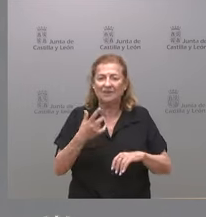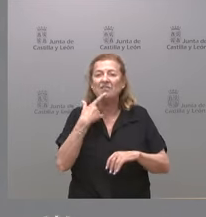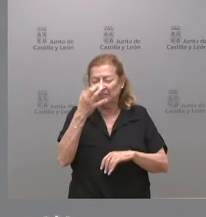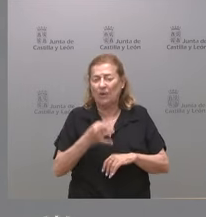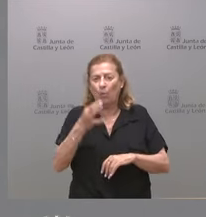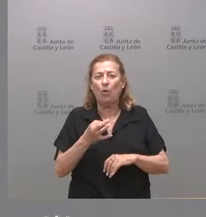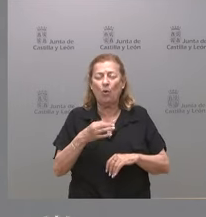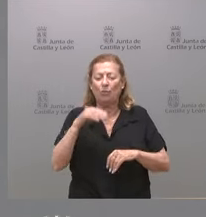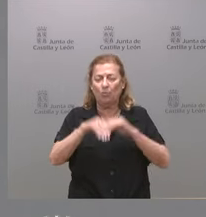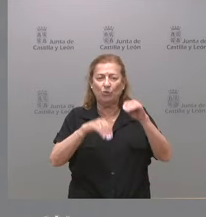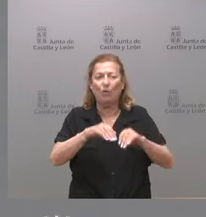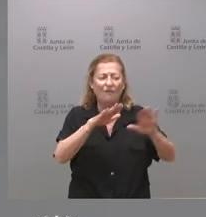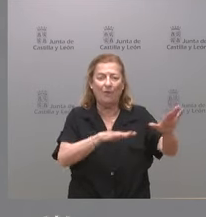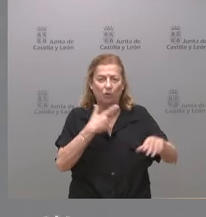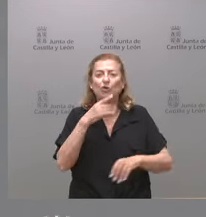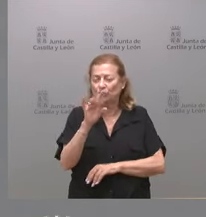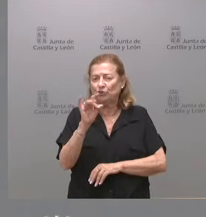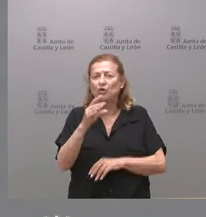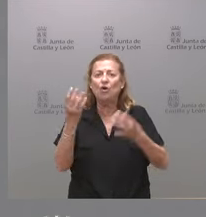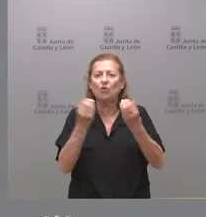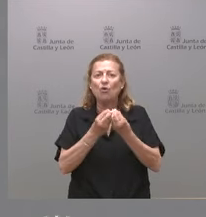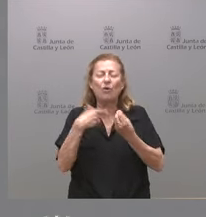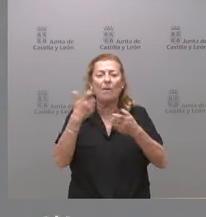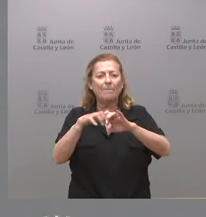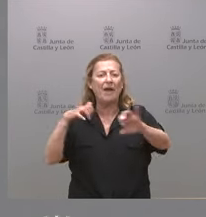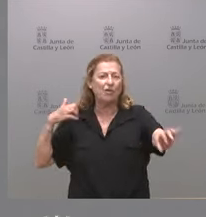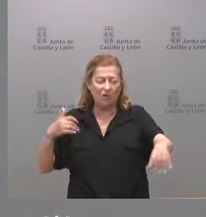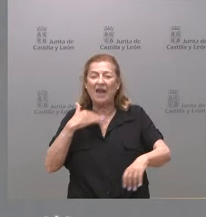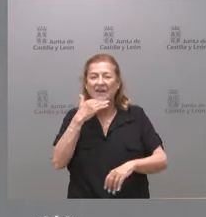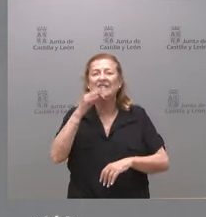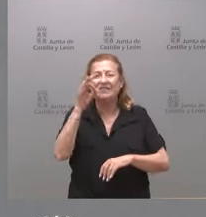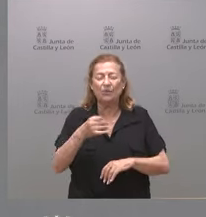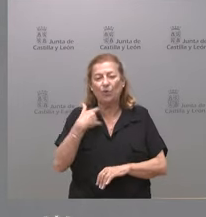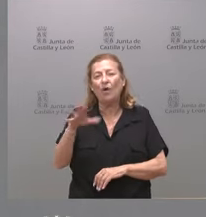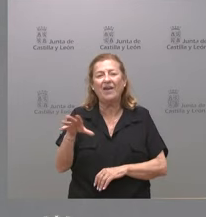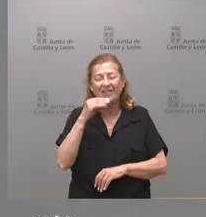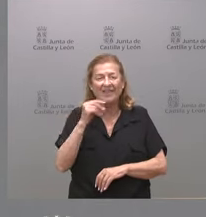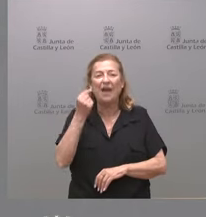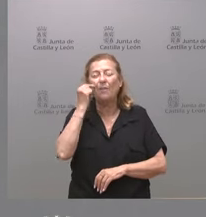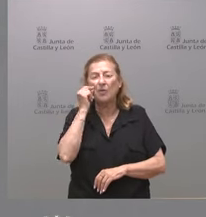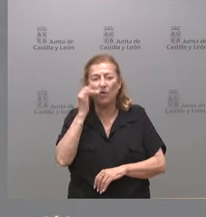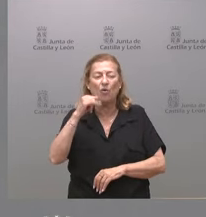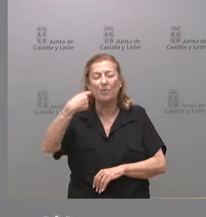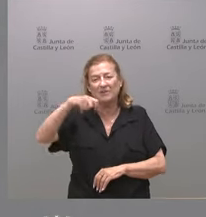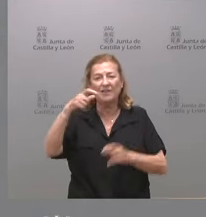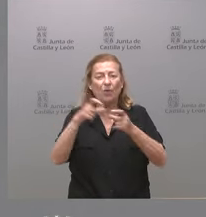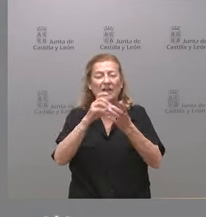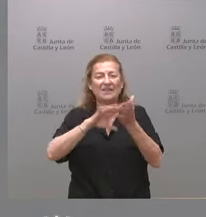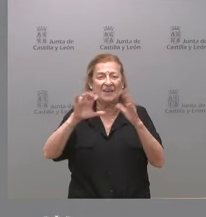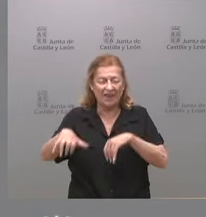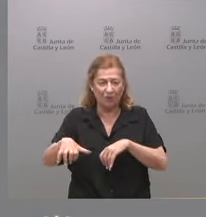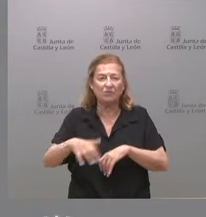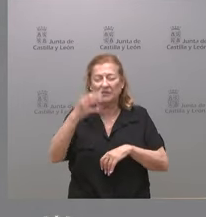favor sí que dijo que con esa abrumadora mayoría seguramente entendía que Mañueco y el presidente de la junta de Castilla y León